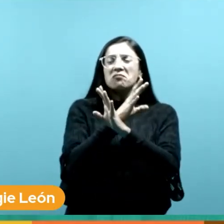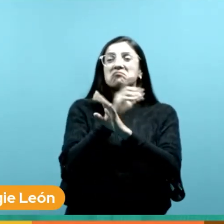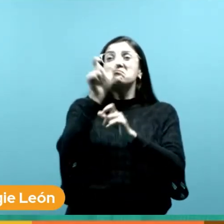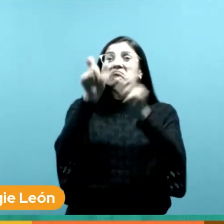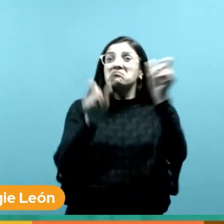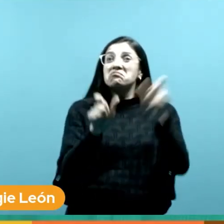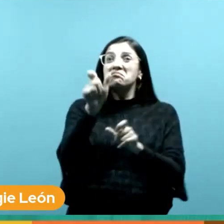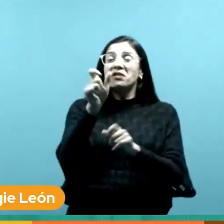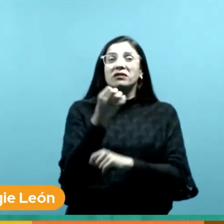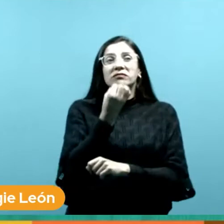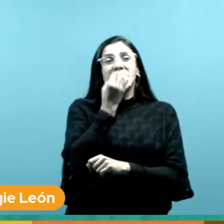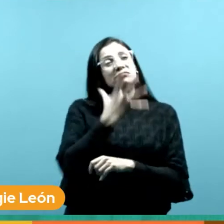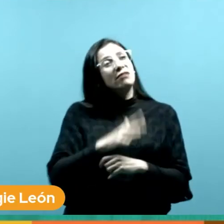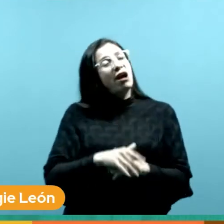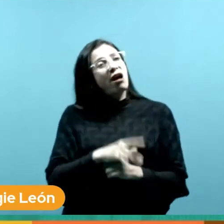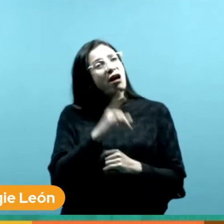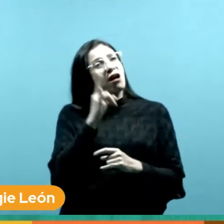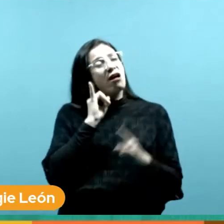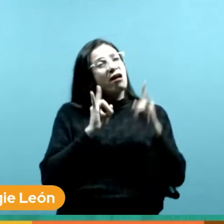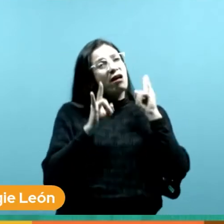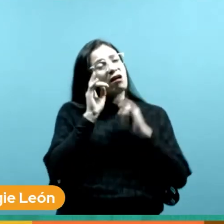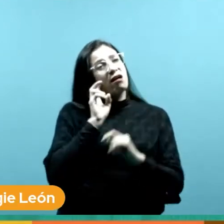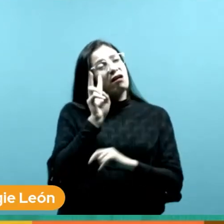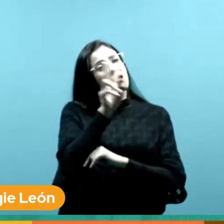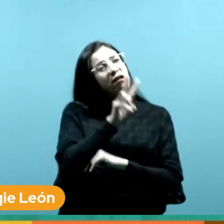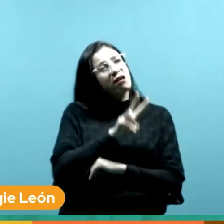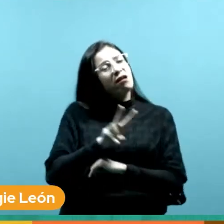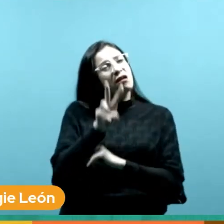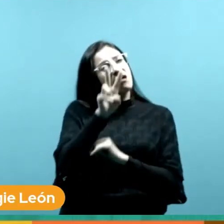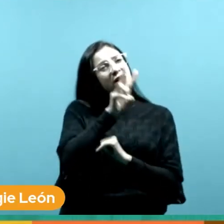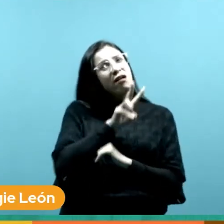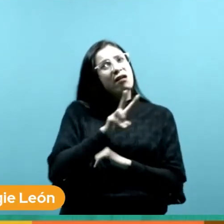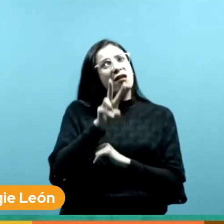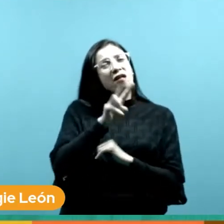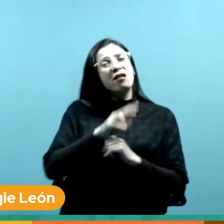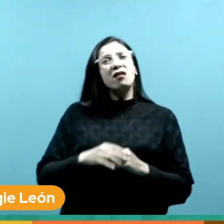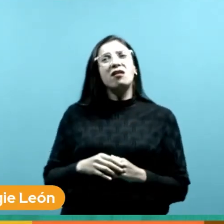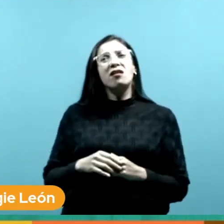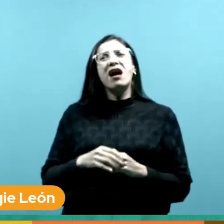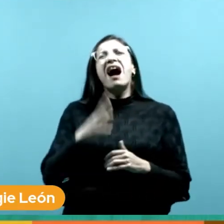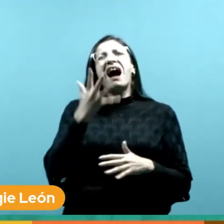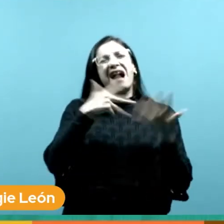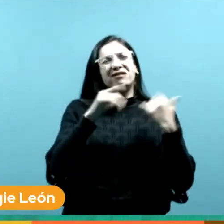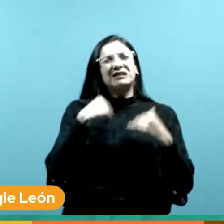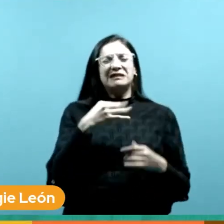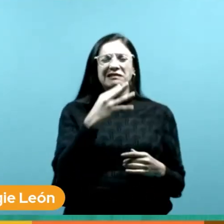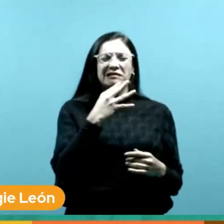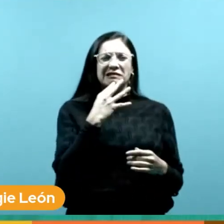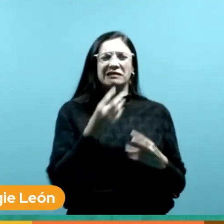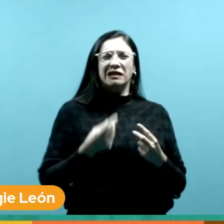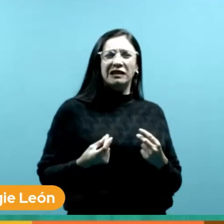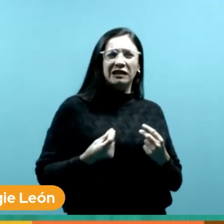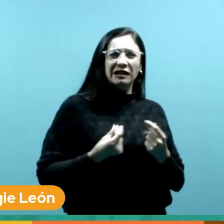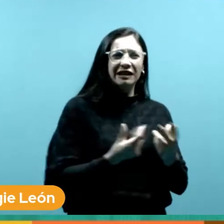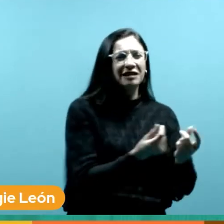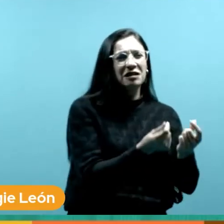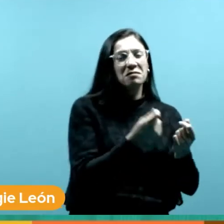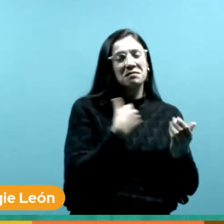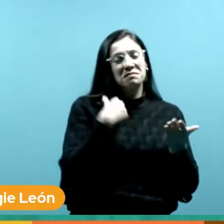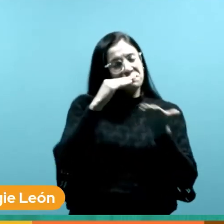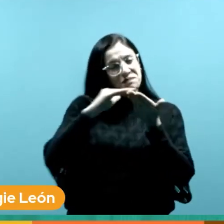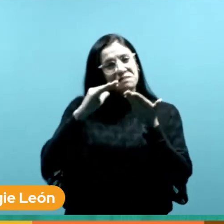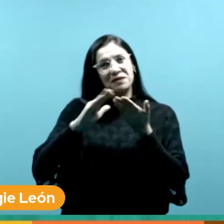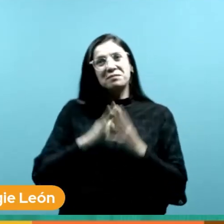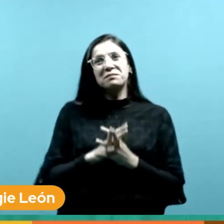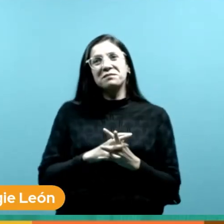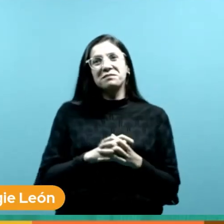escuchar que están ahí ensayando conexiones perdón si hablo muy rápido también sé que lo hago bueno espero que quede